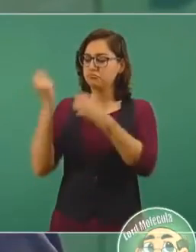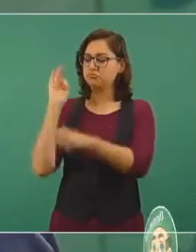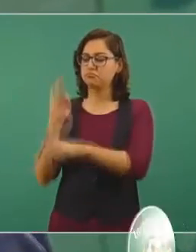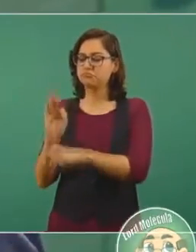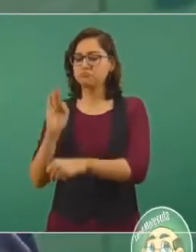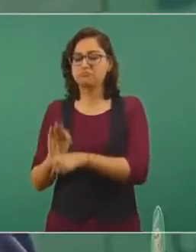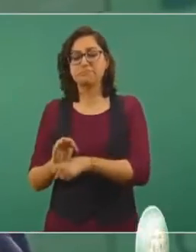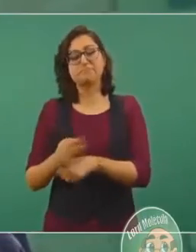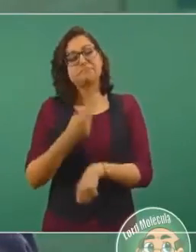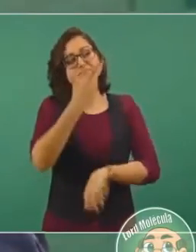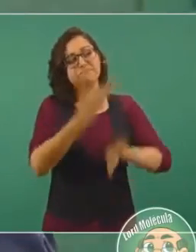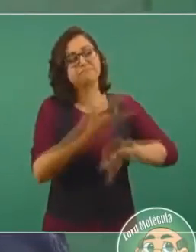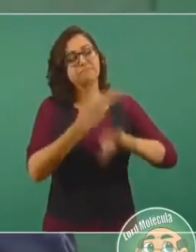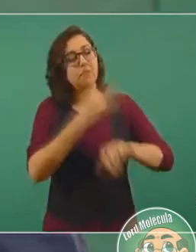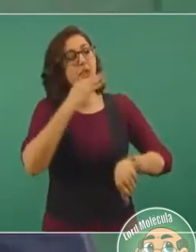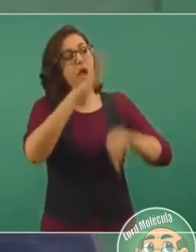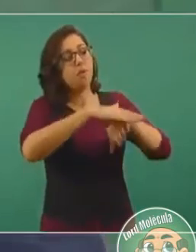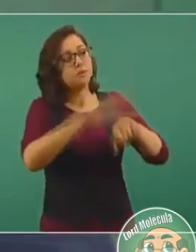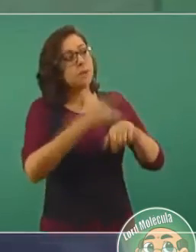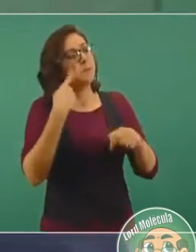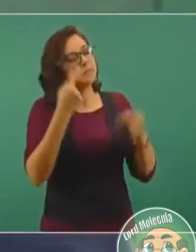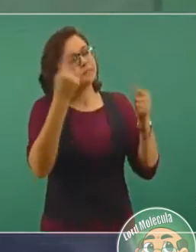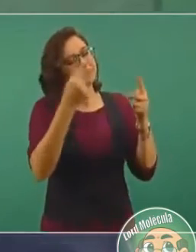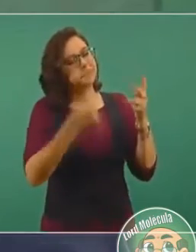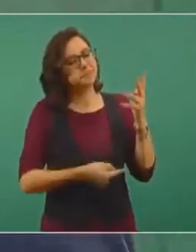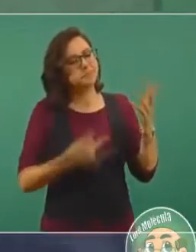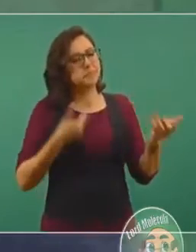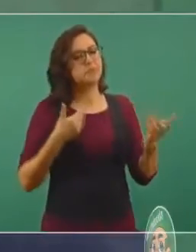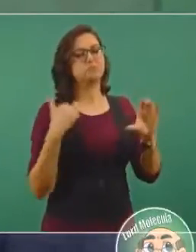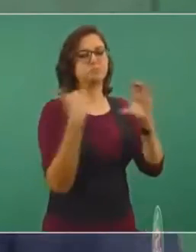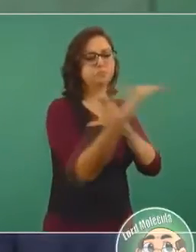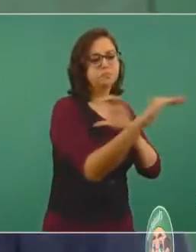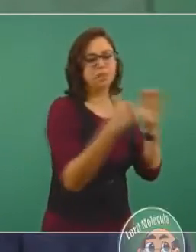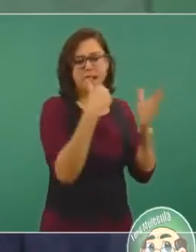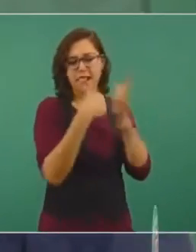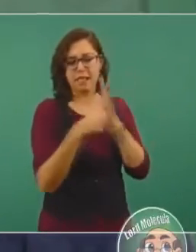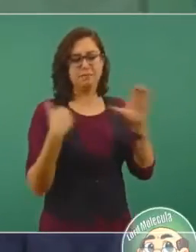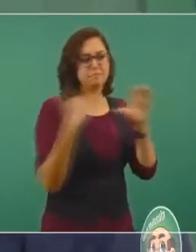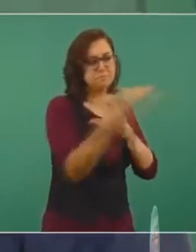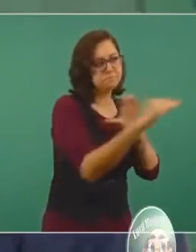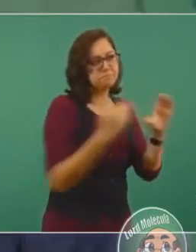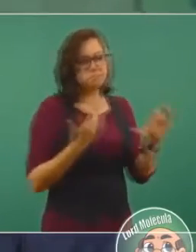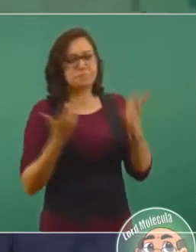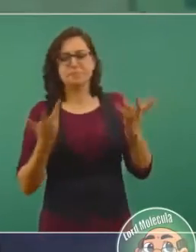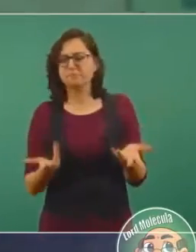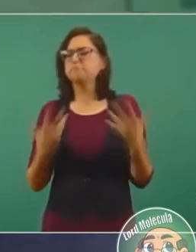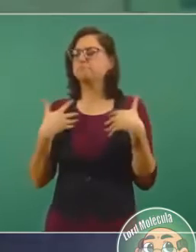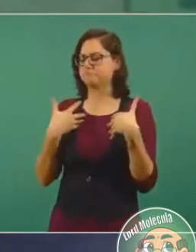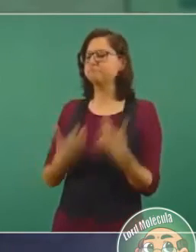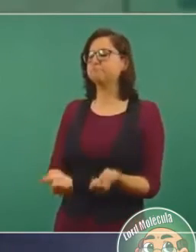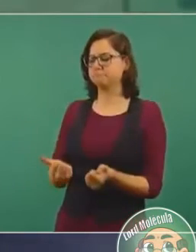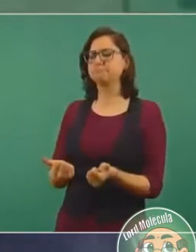se comprende el por qué se tenía que actuar así, porque las empresas petroleras extranjeras